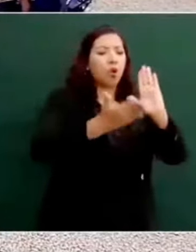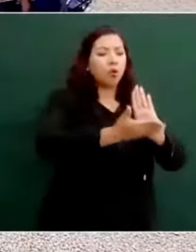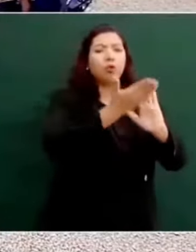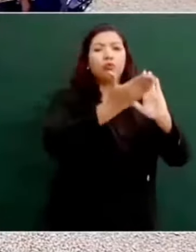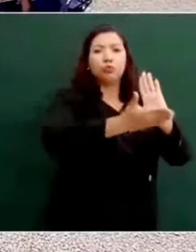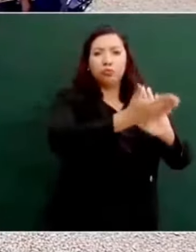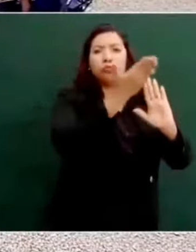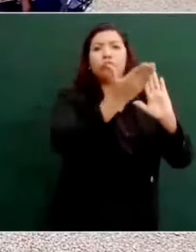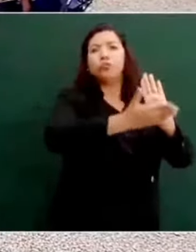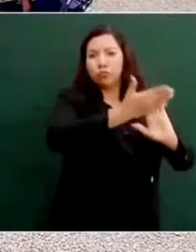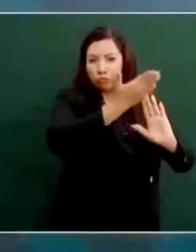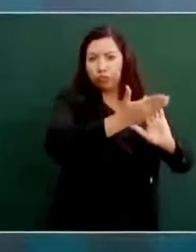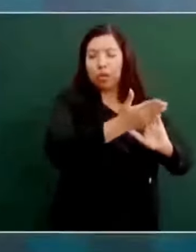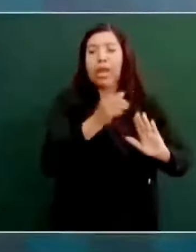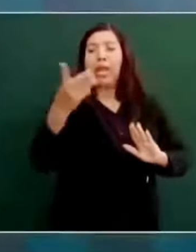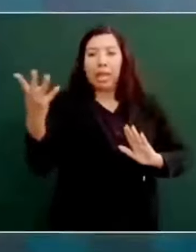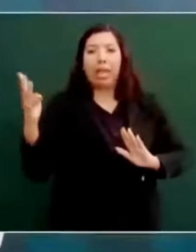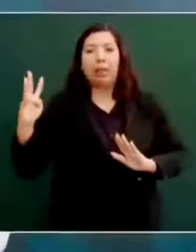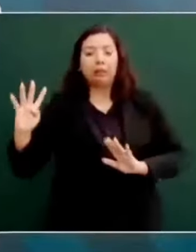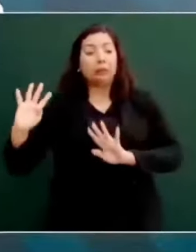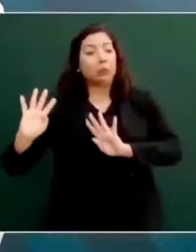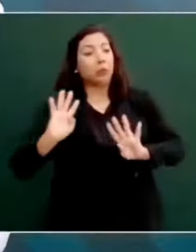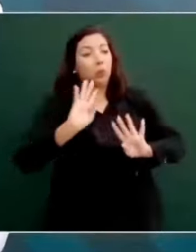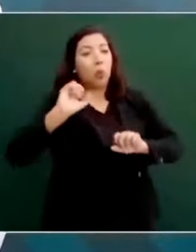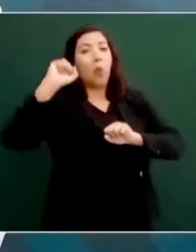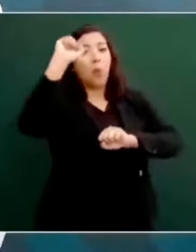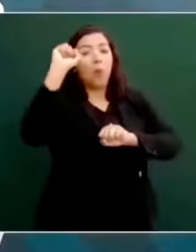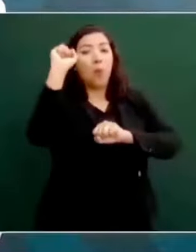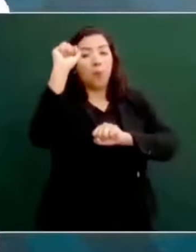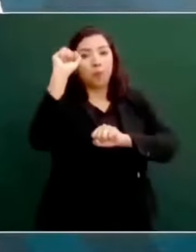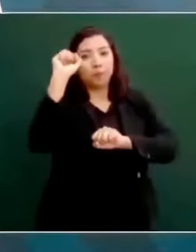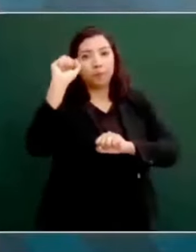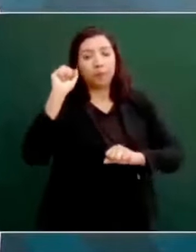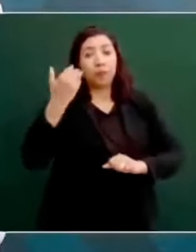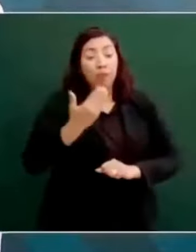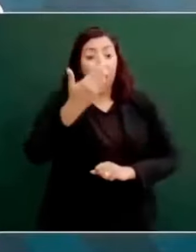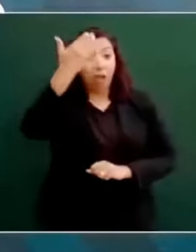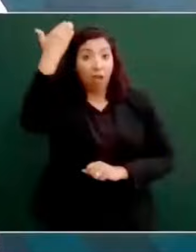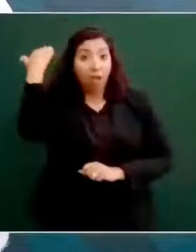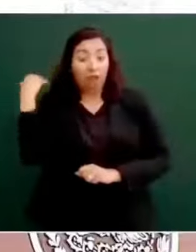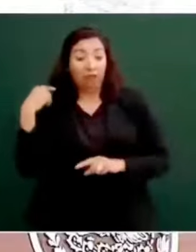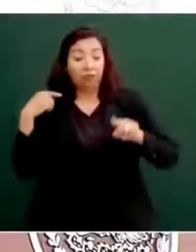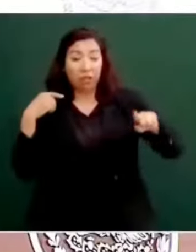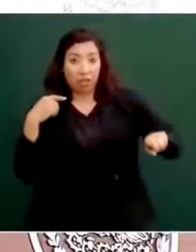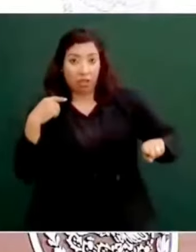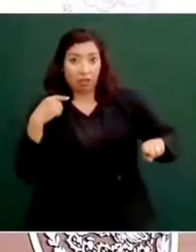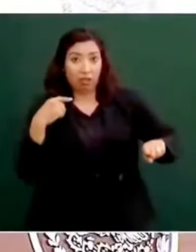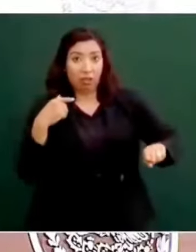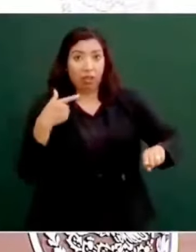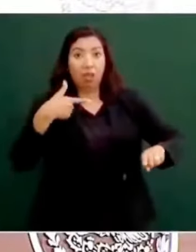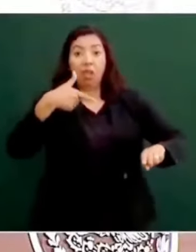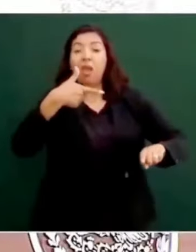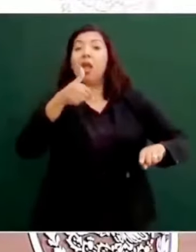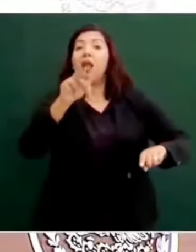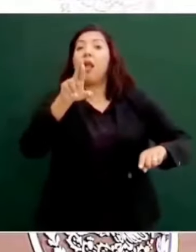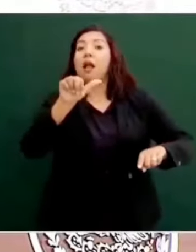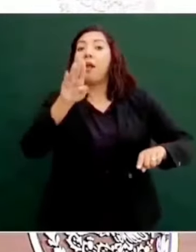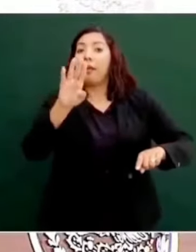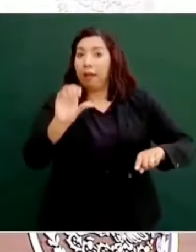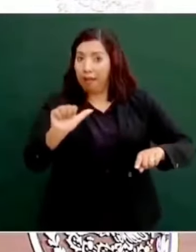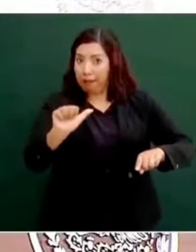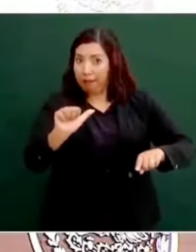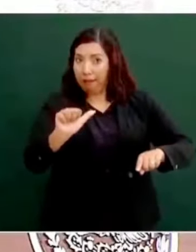¿De qué sirve hacer un análisis de la realidad si no se transforma? No,